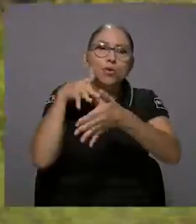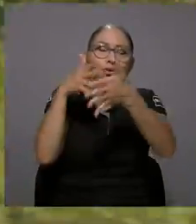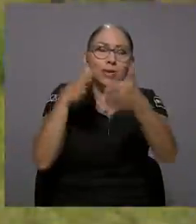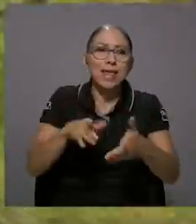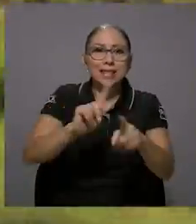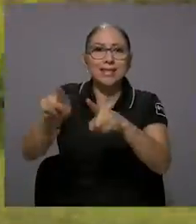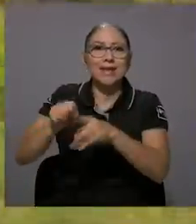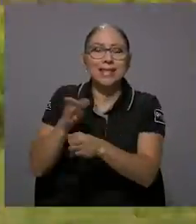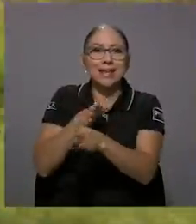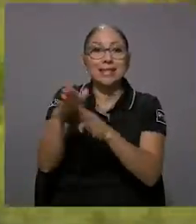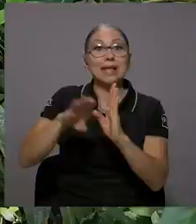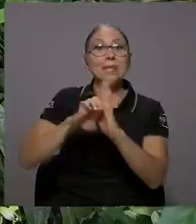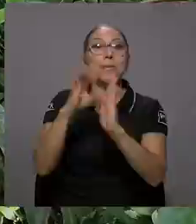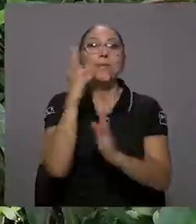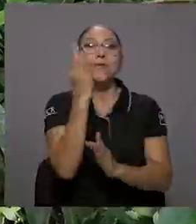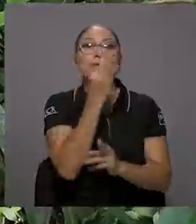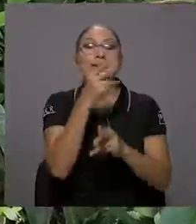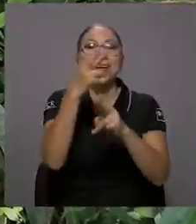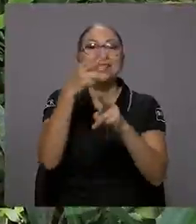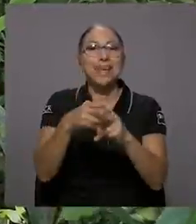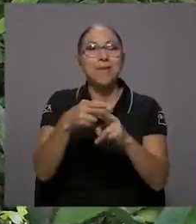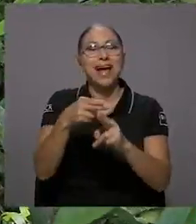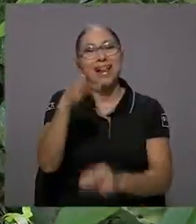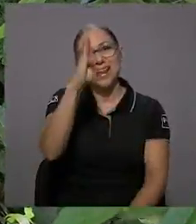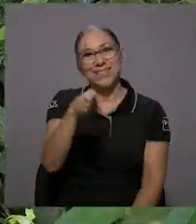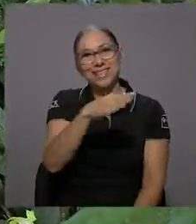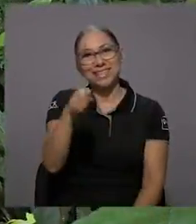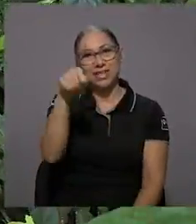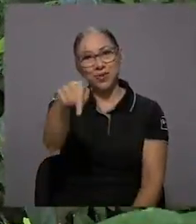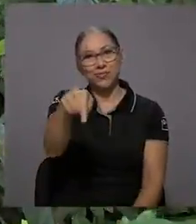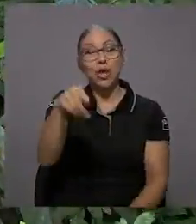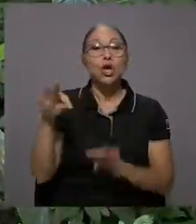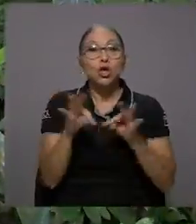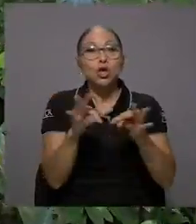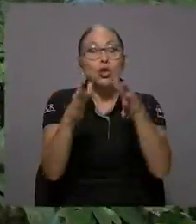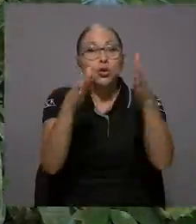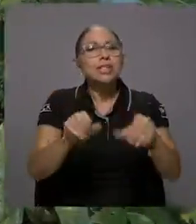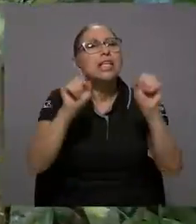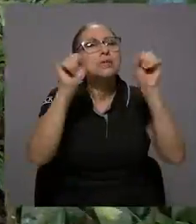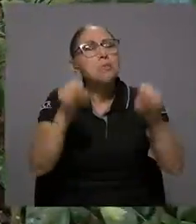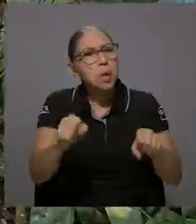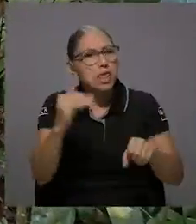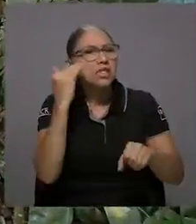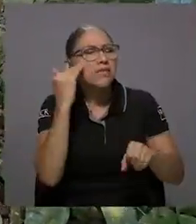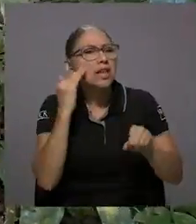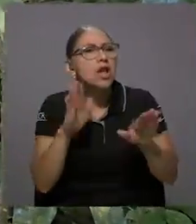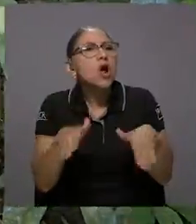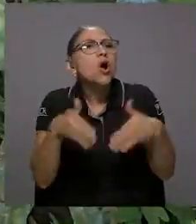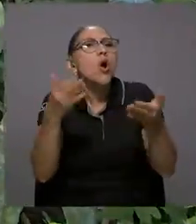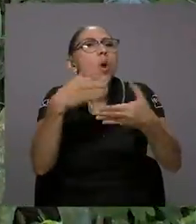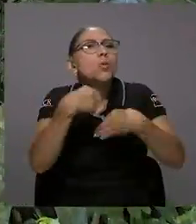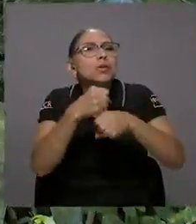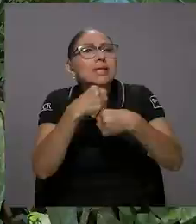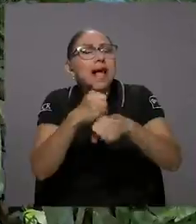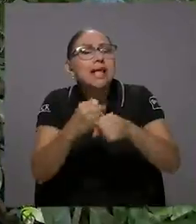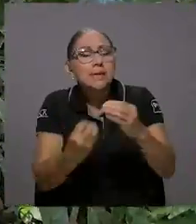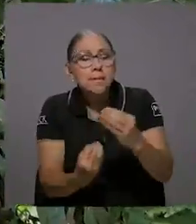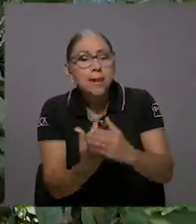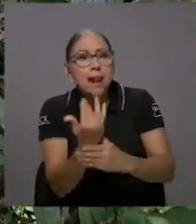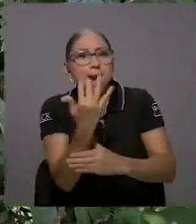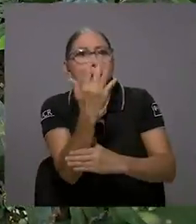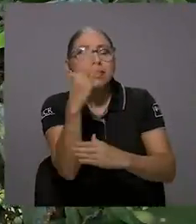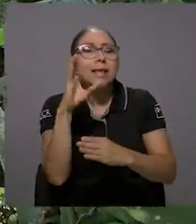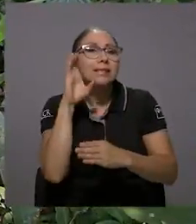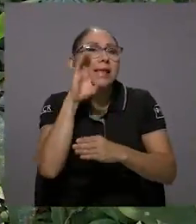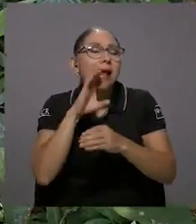emprendimientos que ya están recibiendo acompañamiento de estudiantes de varias carreras, como la finca La Bendición, donde los